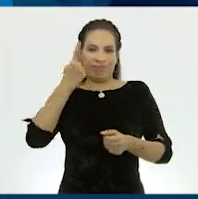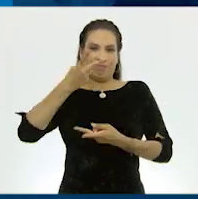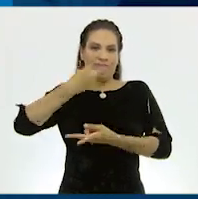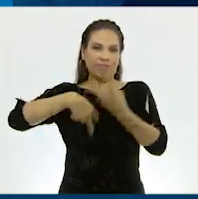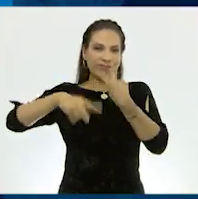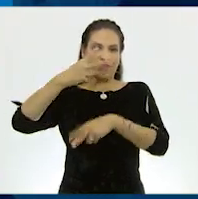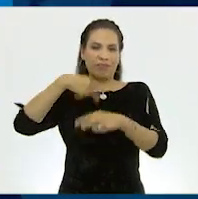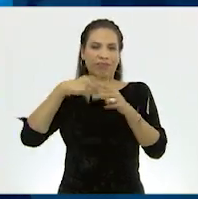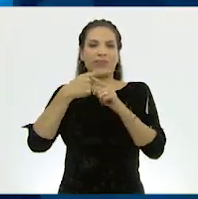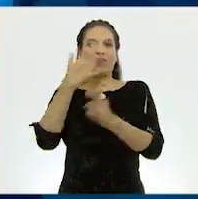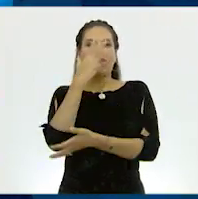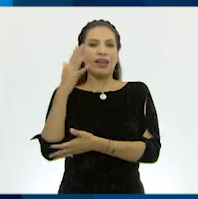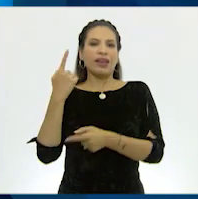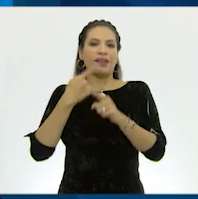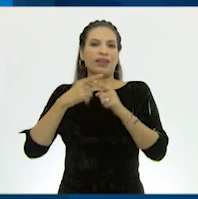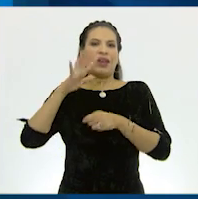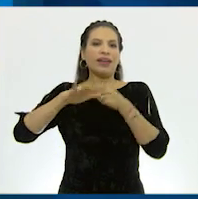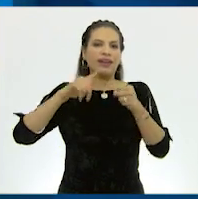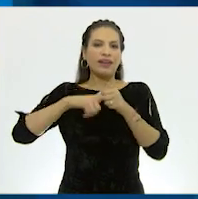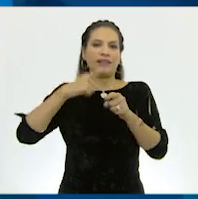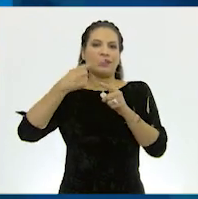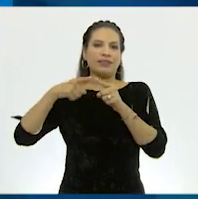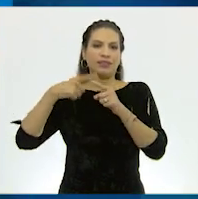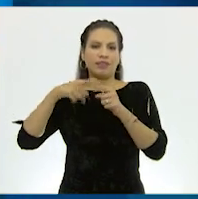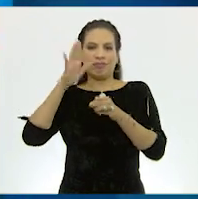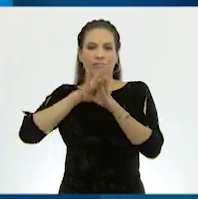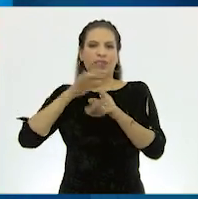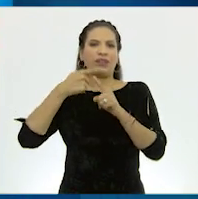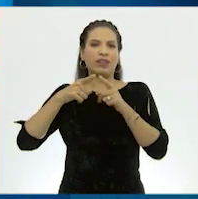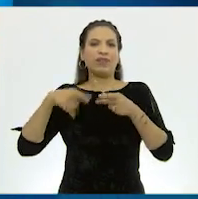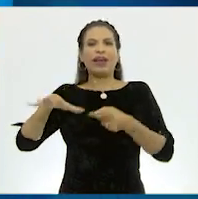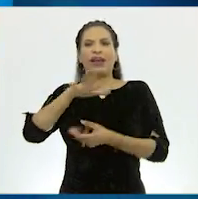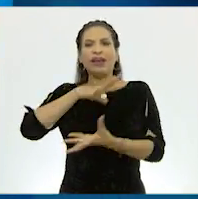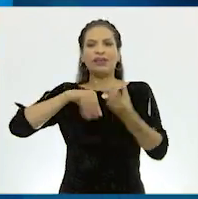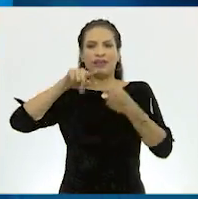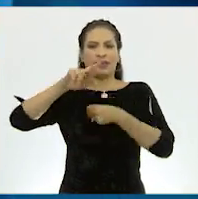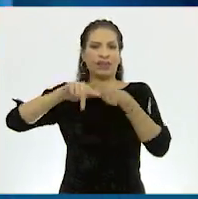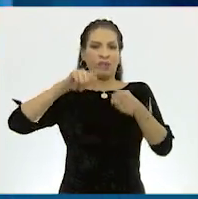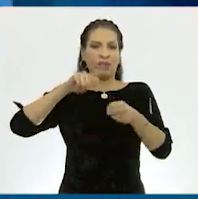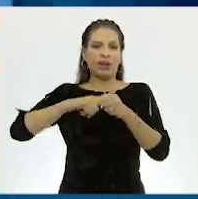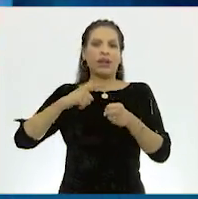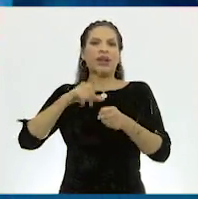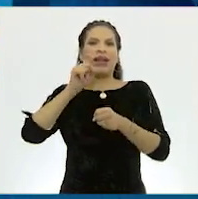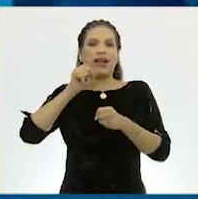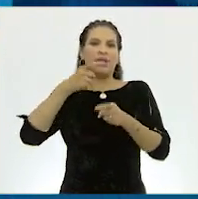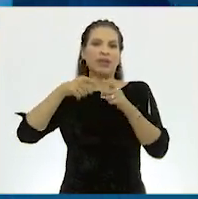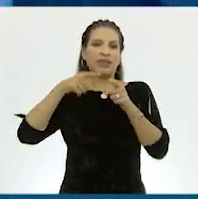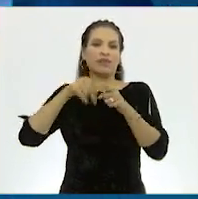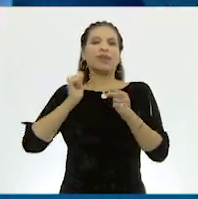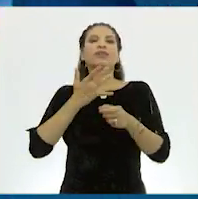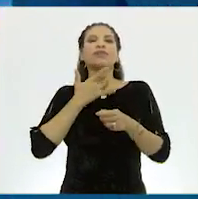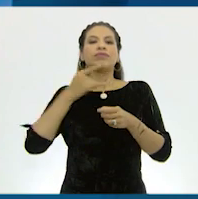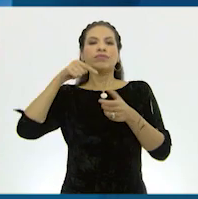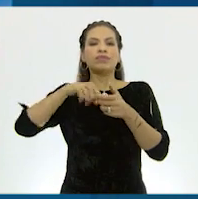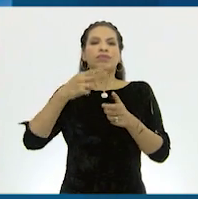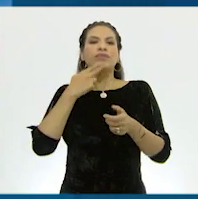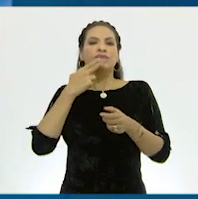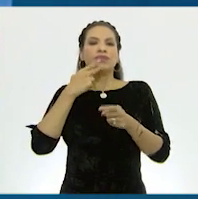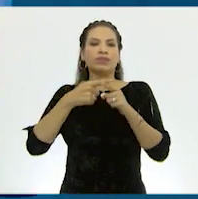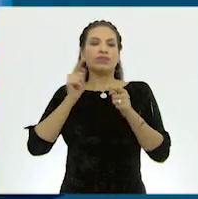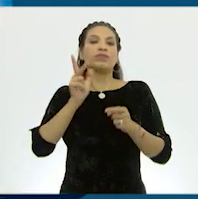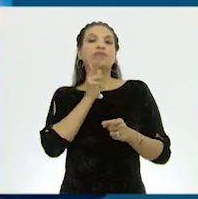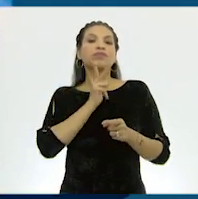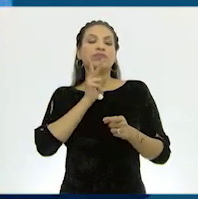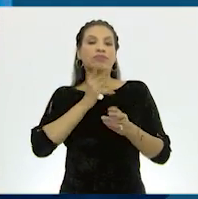La degradación del medio ambiente por el consumo desmedido de los recursos naturales y el uso creciente de combustibles fósiles, en especial